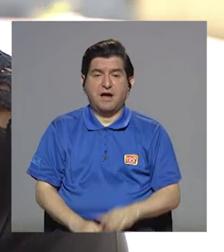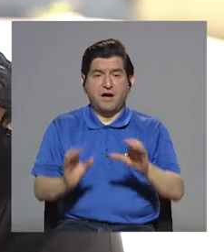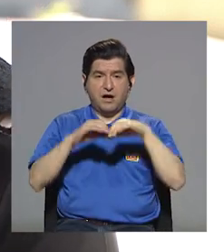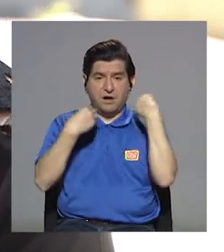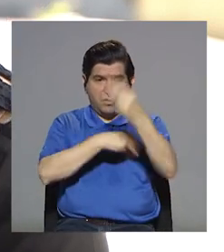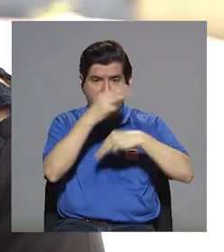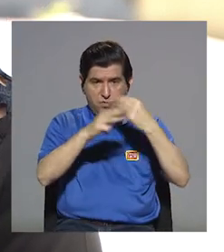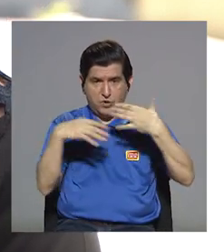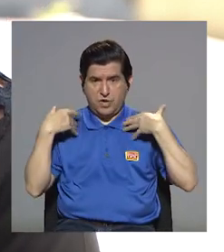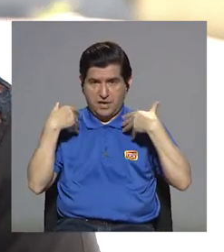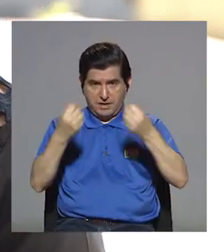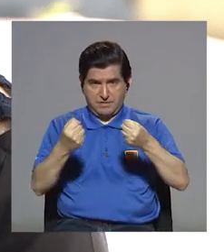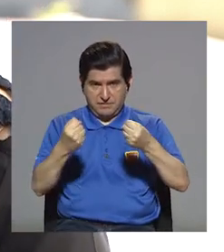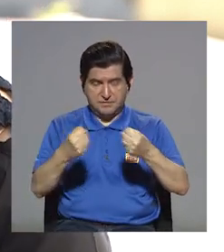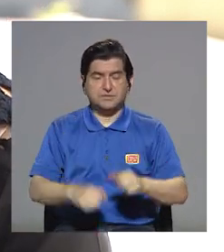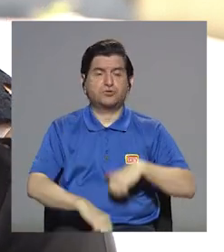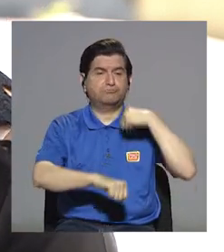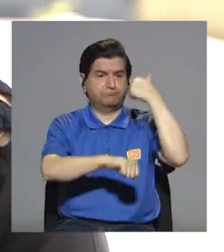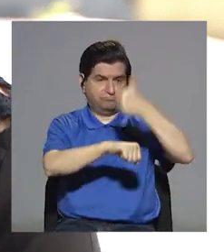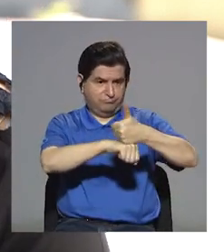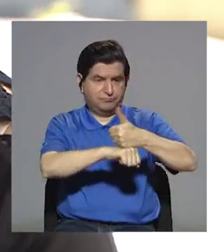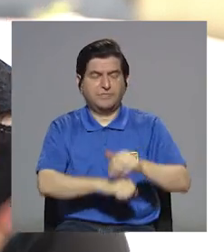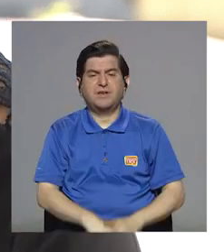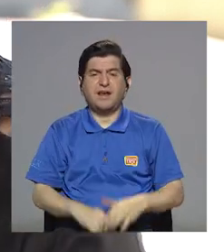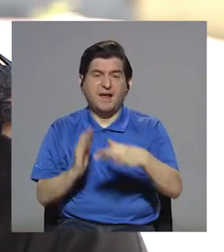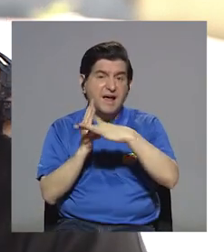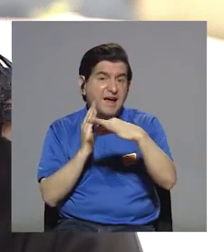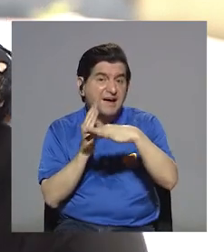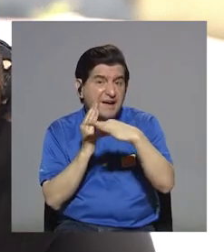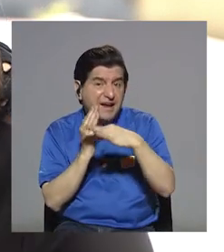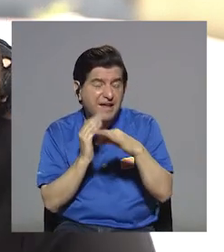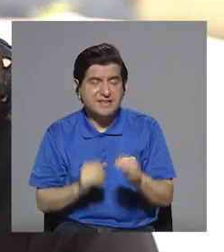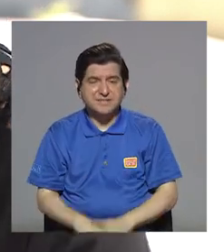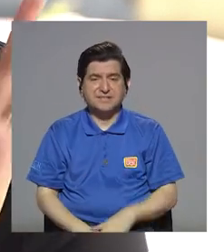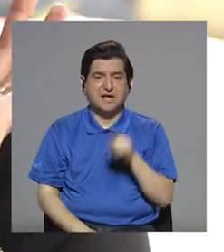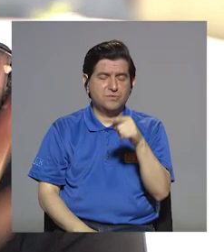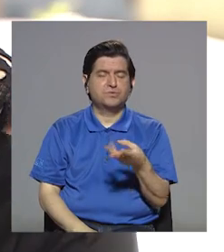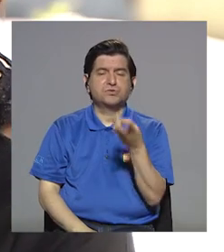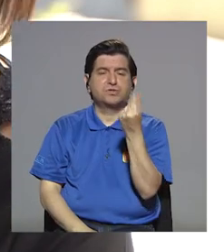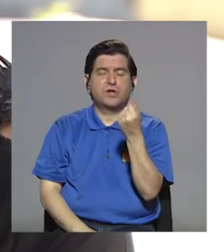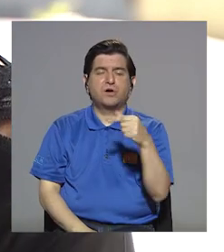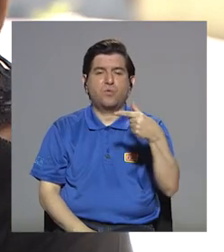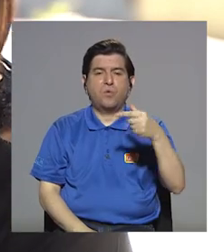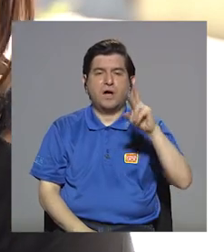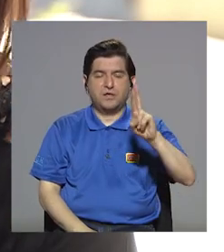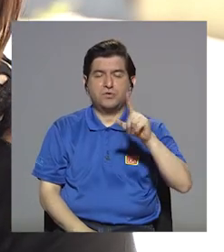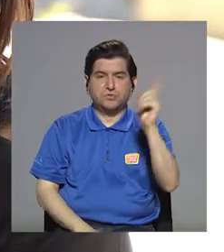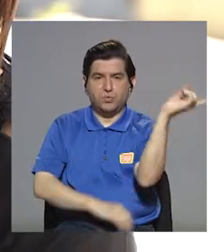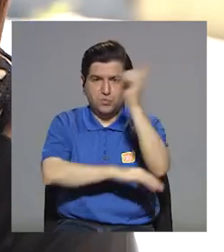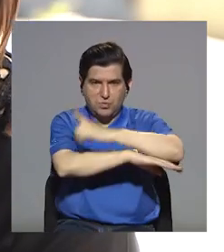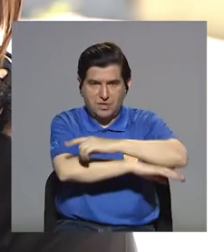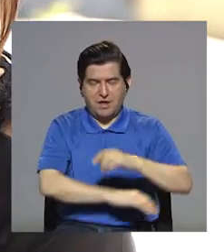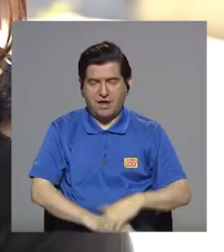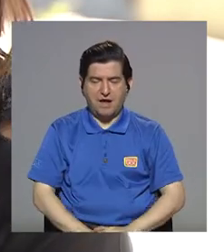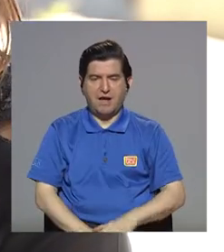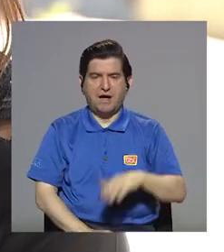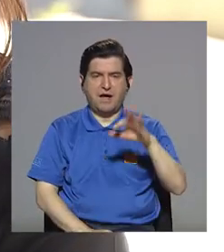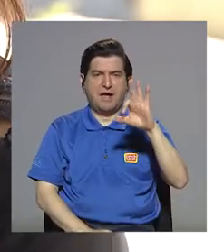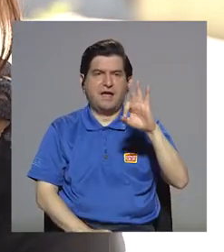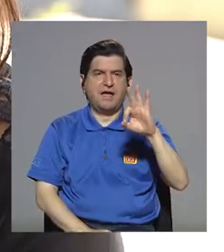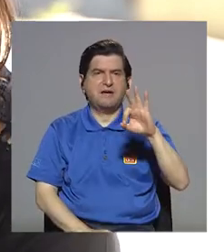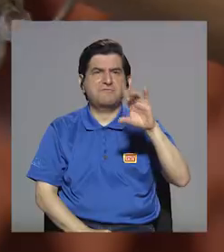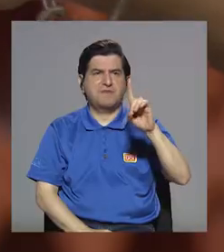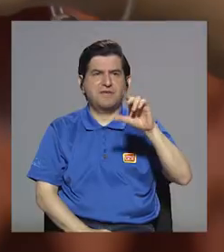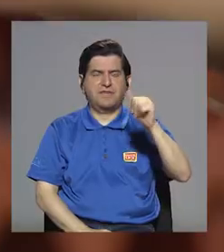como la Organización Mundial de la Salud, que establecen, bueno, grasa, lo que tienes que consumir es tantos gramos, ok. Entonces, por ejemplo, la FDA